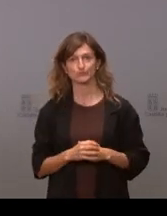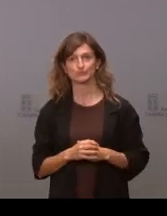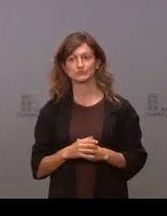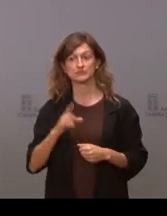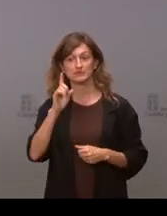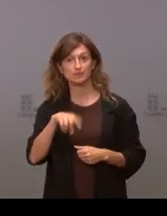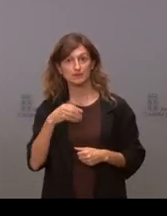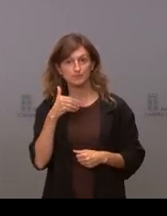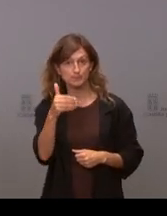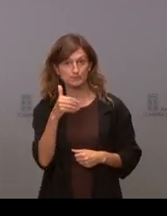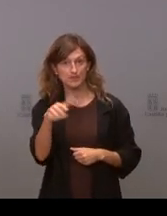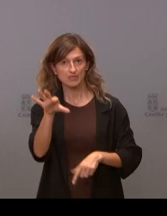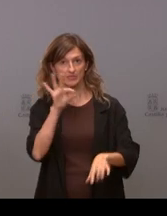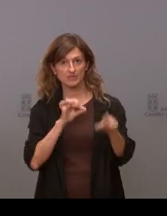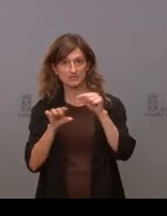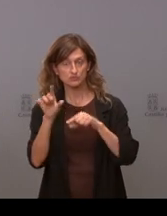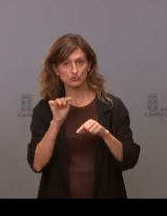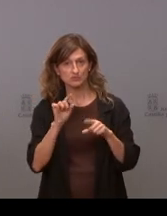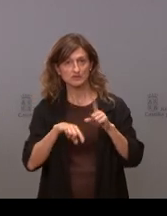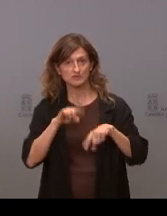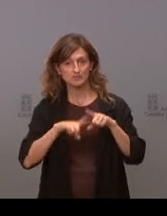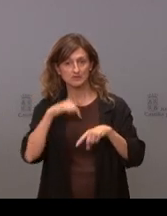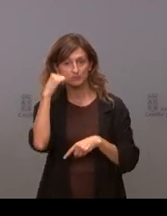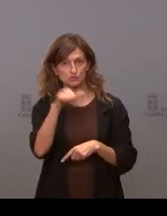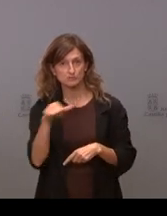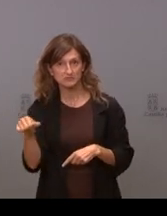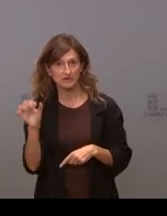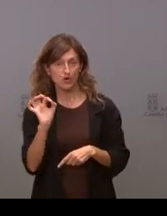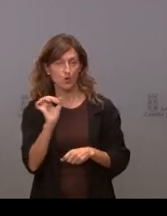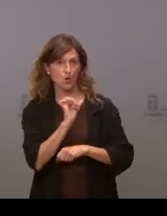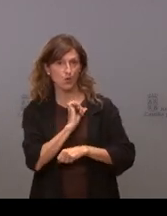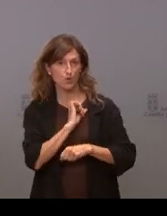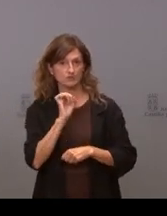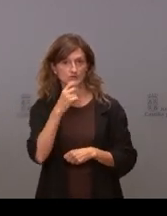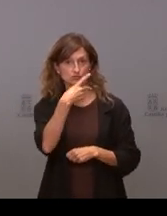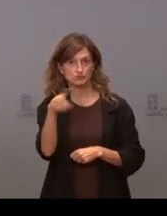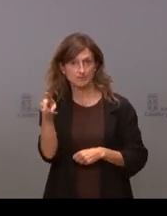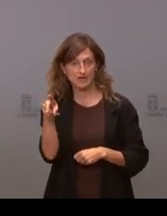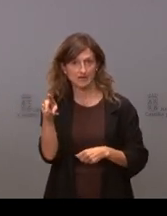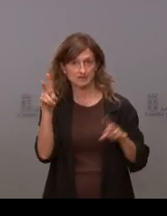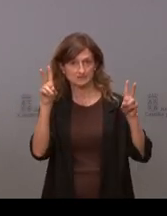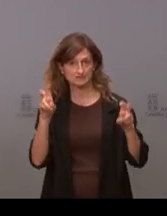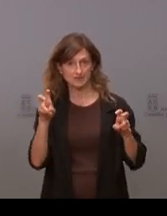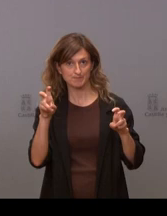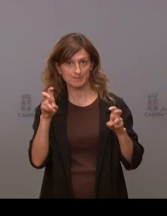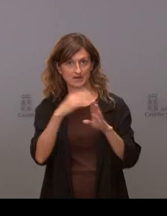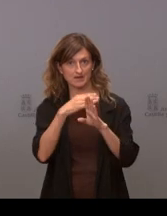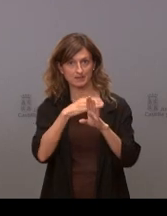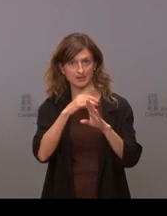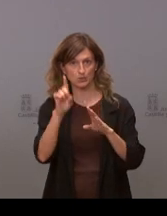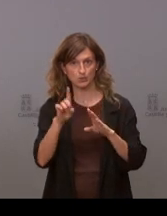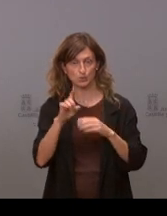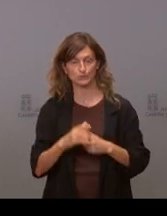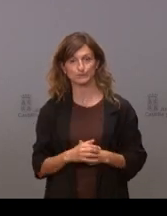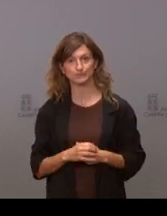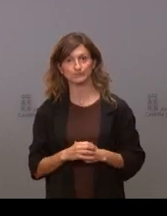las próximas decisiones se van a tomar la semana que viene o vamos a tener que estar 15 días en este nivel de restricciones